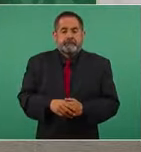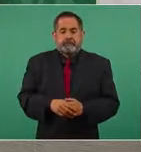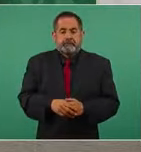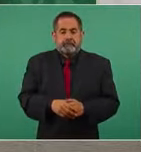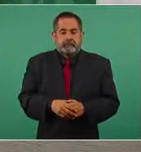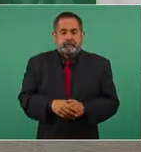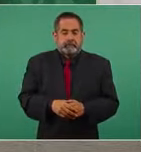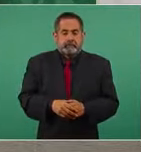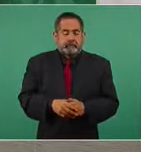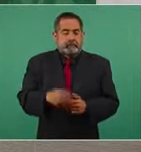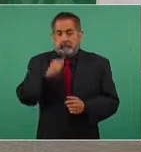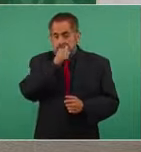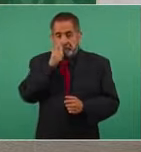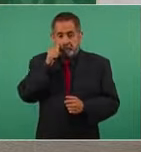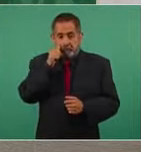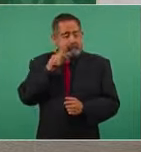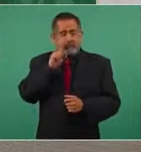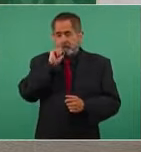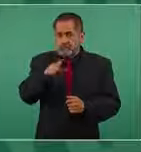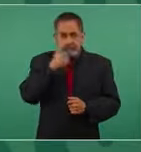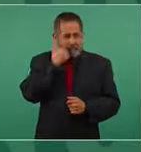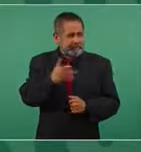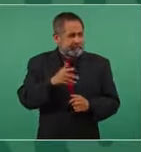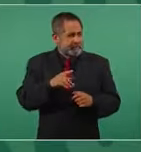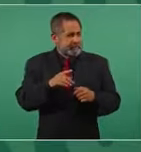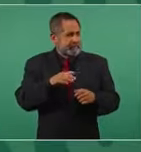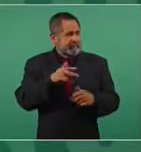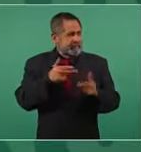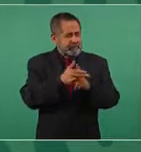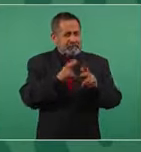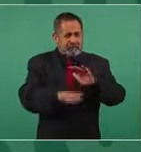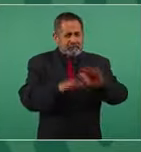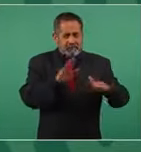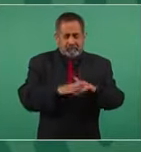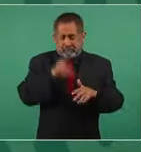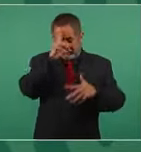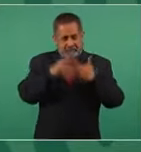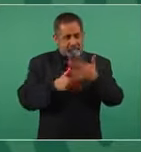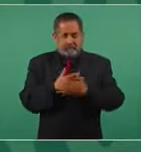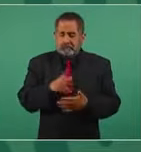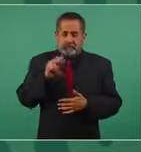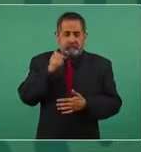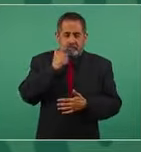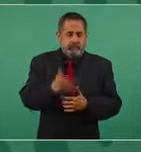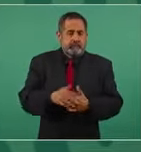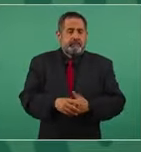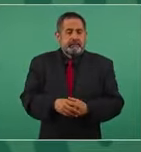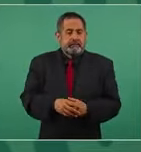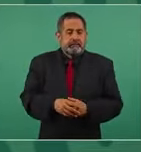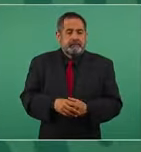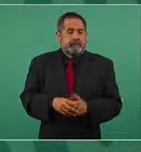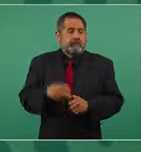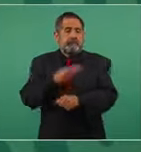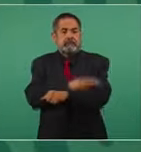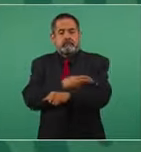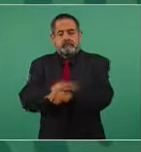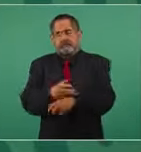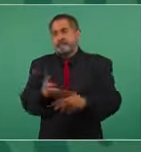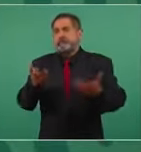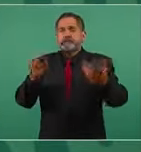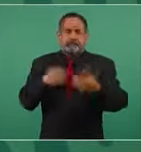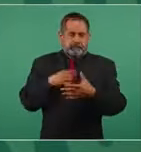Juárez tampoco quería la violencia Madero les estoy